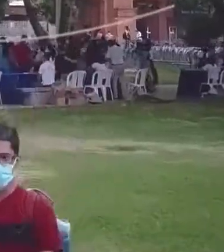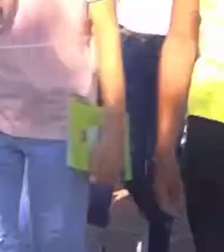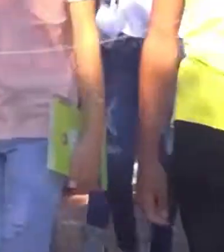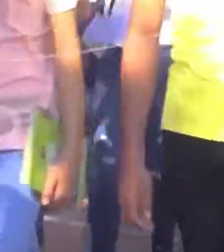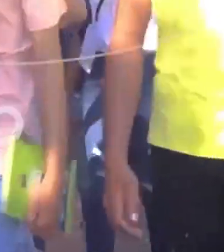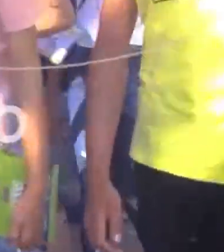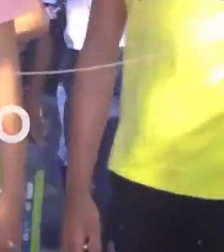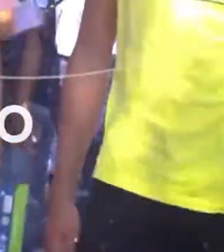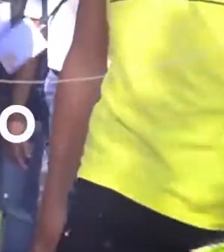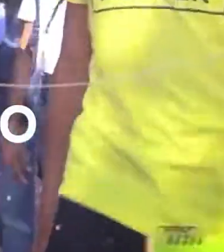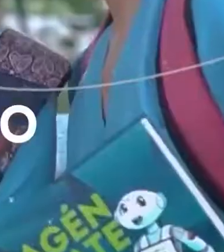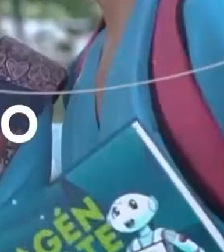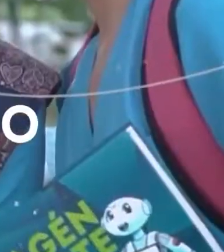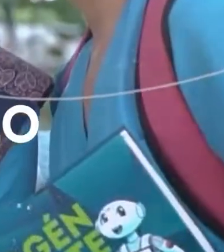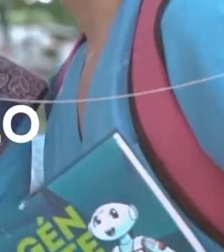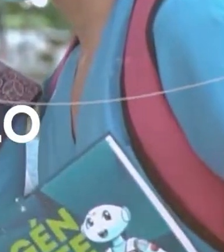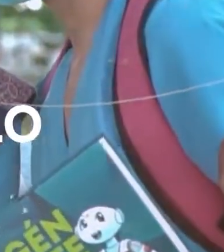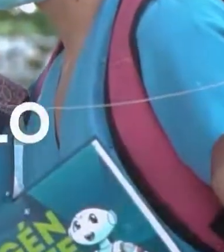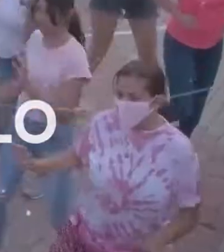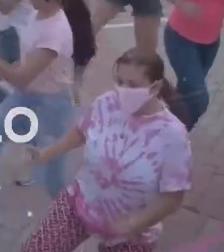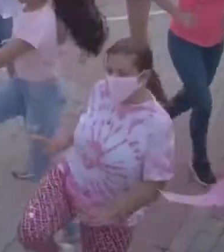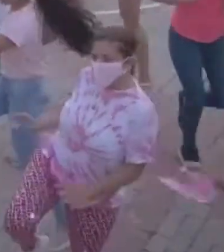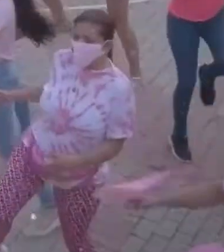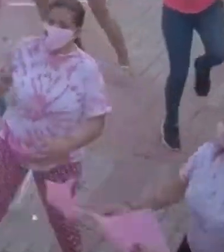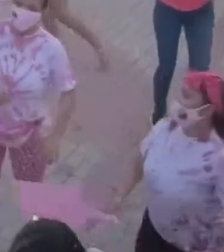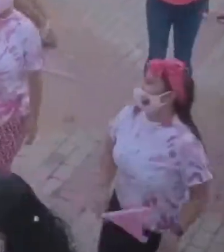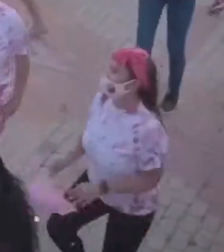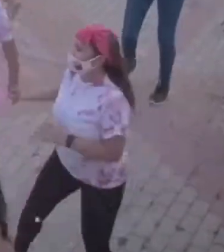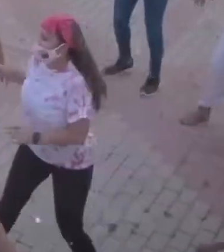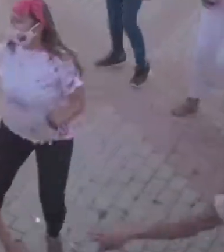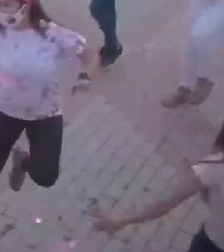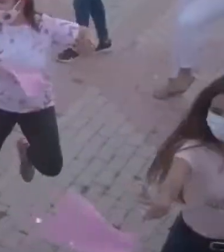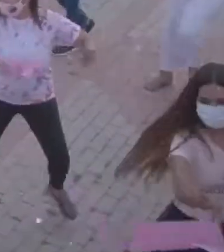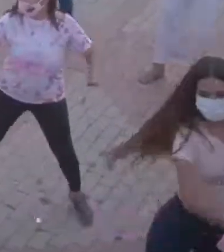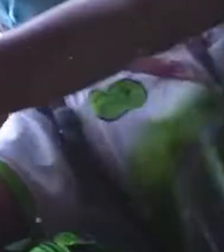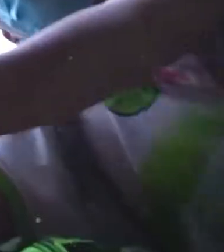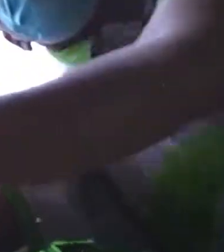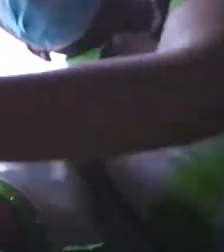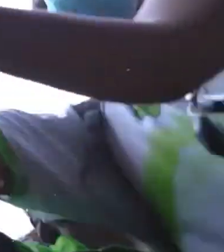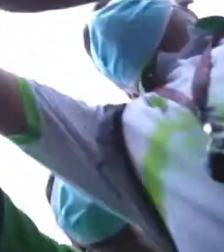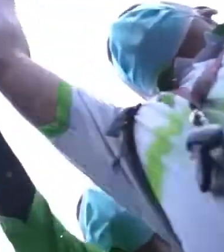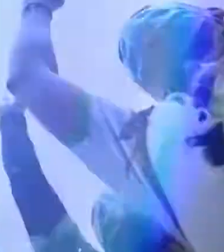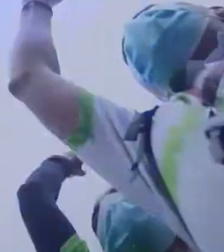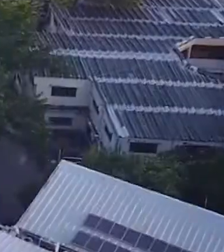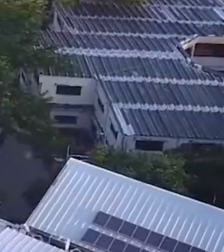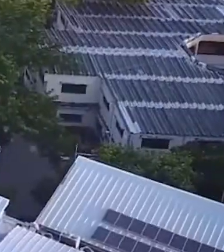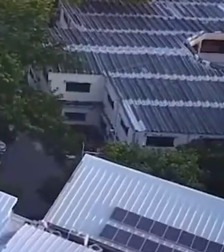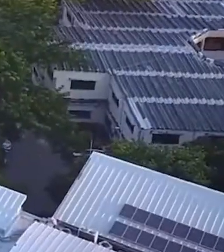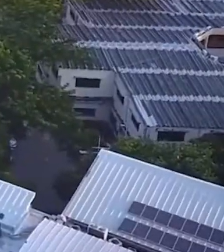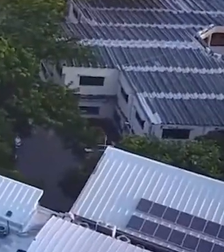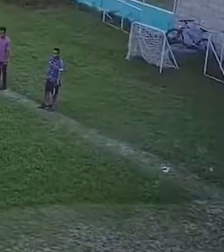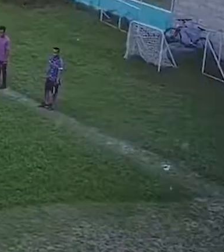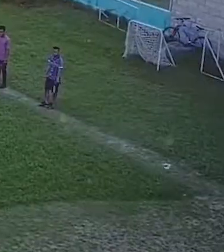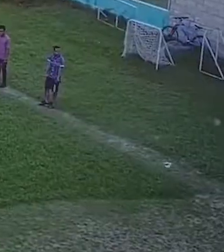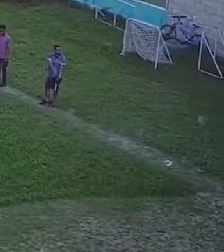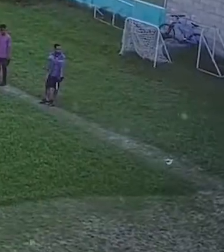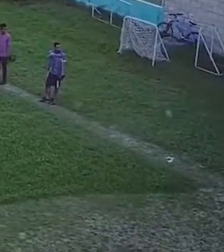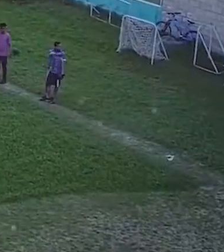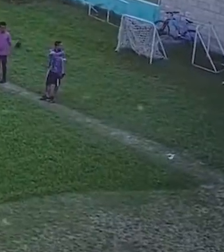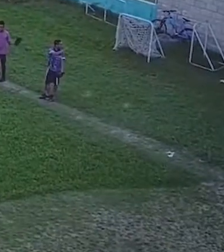Somos el orgullo del Magdalena. Somos la esperanza del territorio.